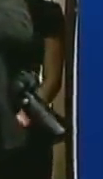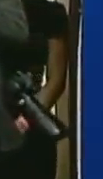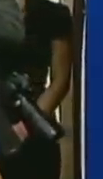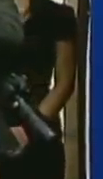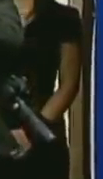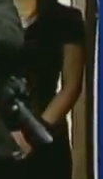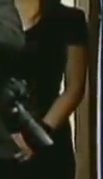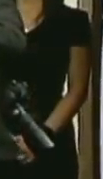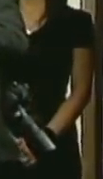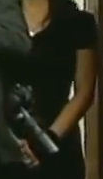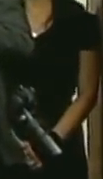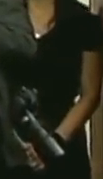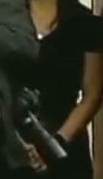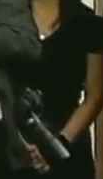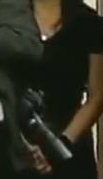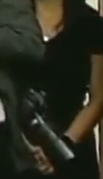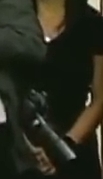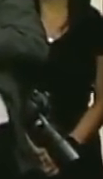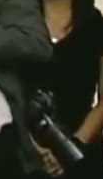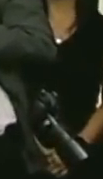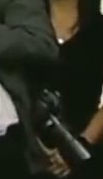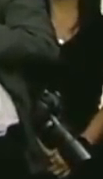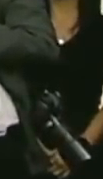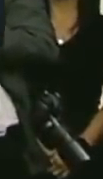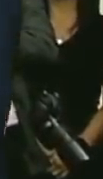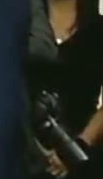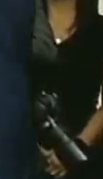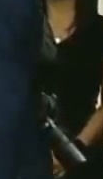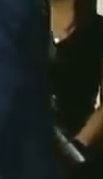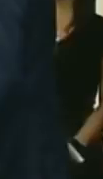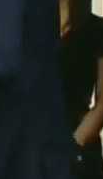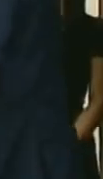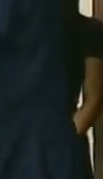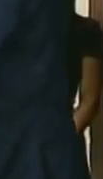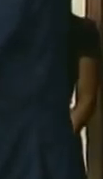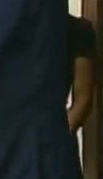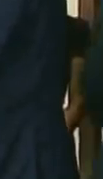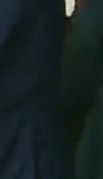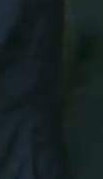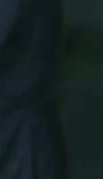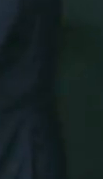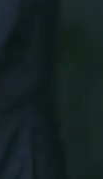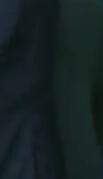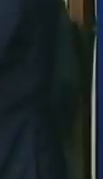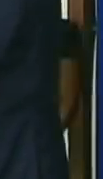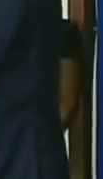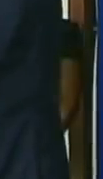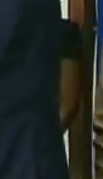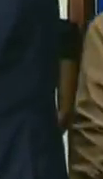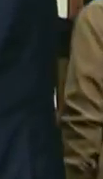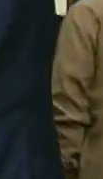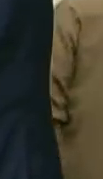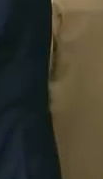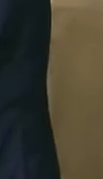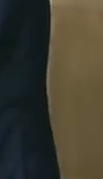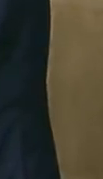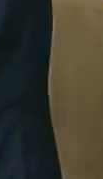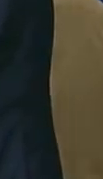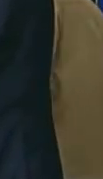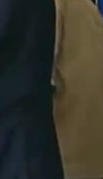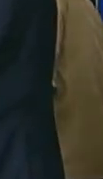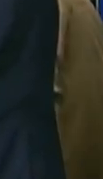eléctrico y recolección de desechos sólidos. Allí el presidente de la República, Nicolás Maduro, saludando al gabinete ministerial, a los